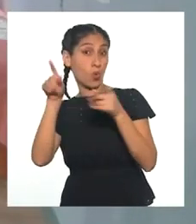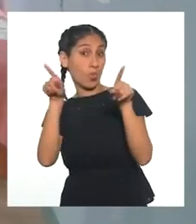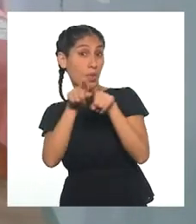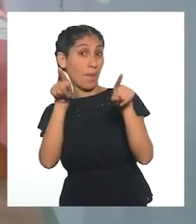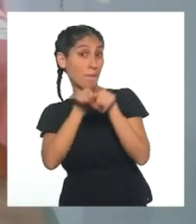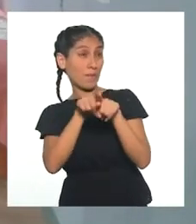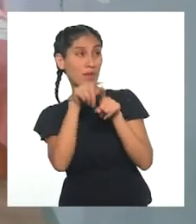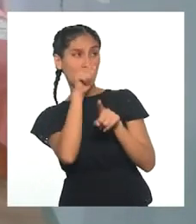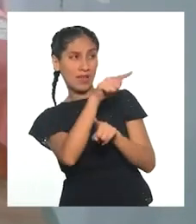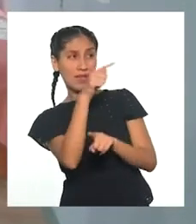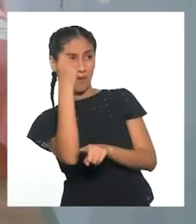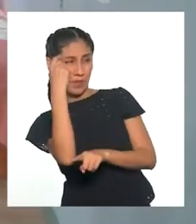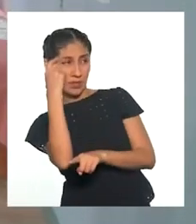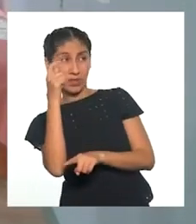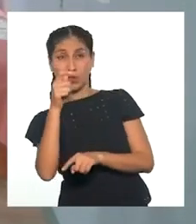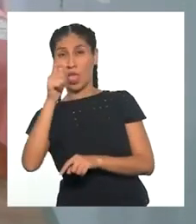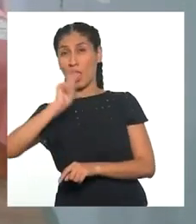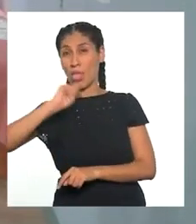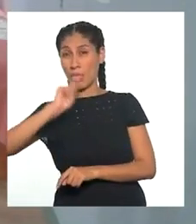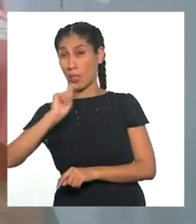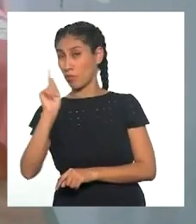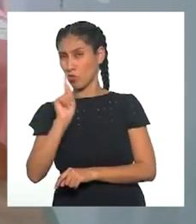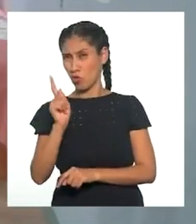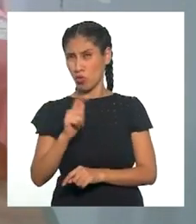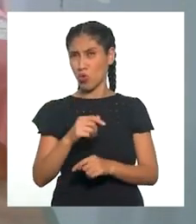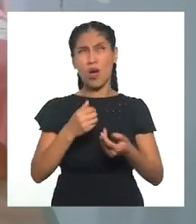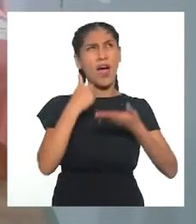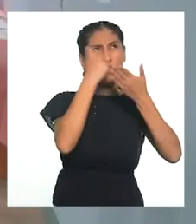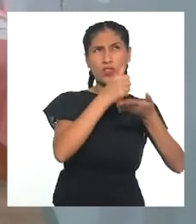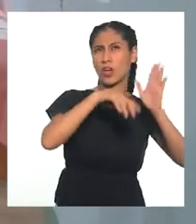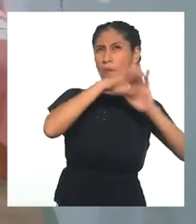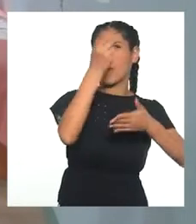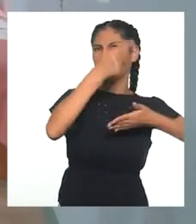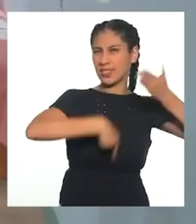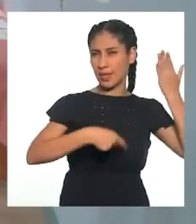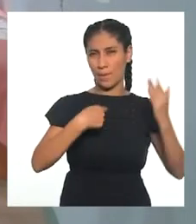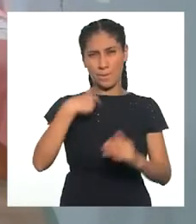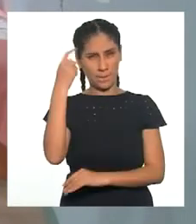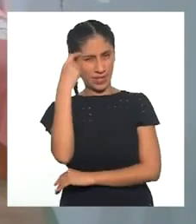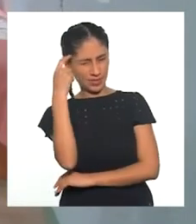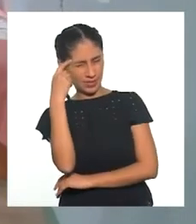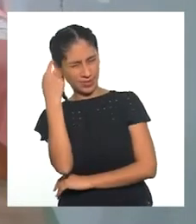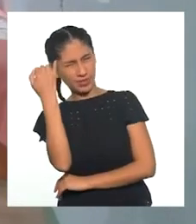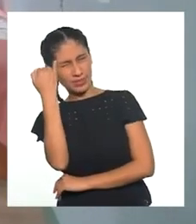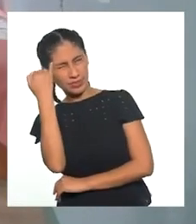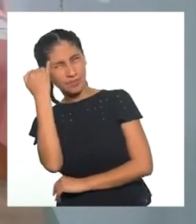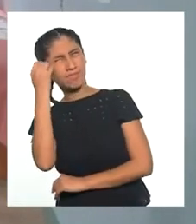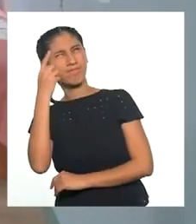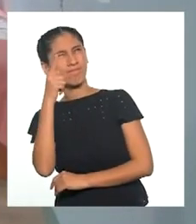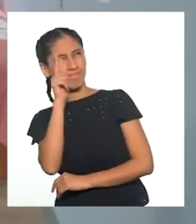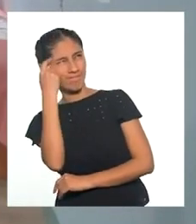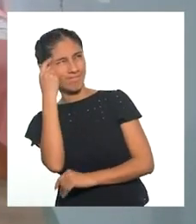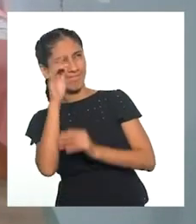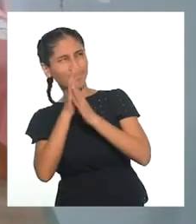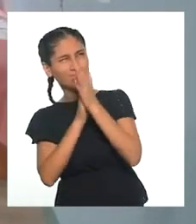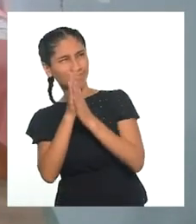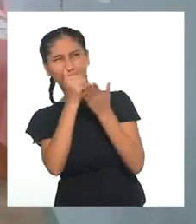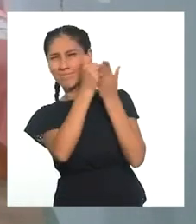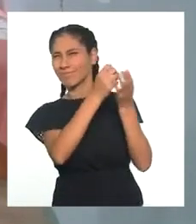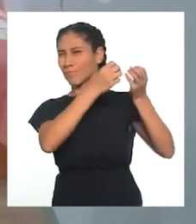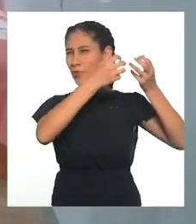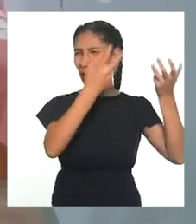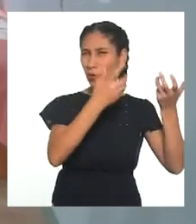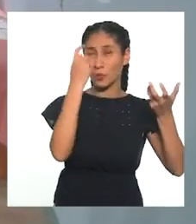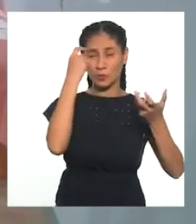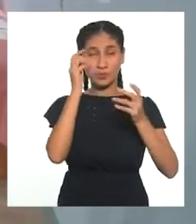conveniente que un helado o un chup. Aquí entra la innovación. Debes idear una solución. Esta es la parte divertida.